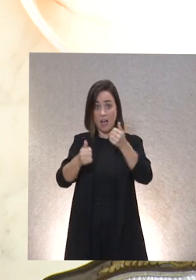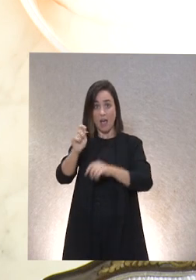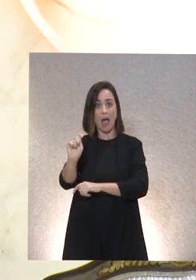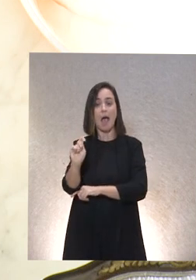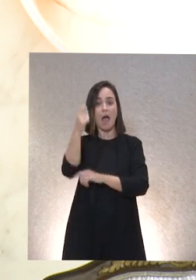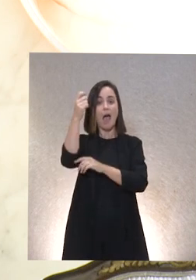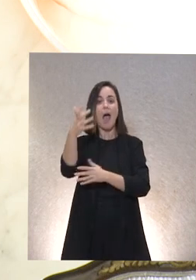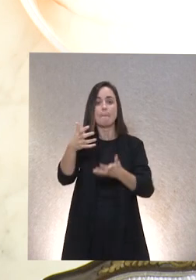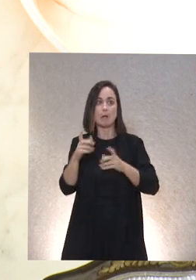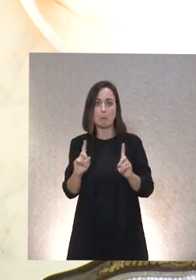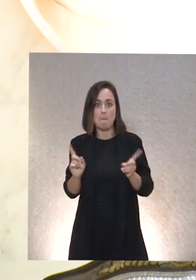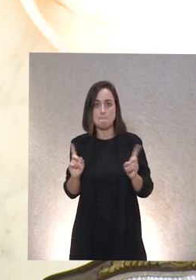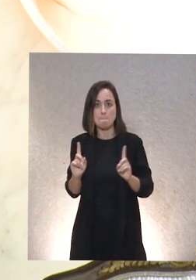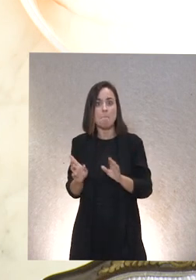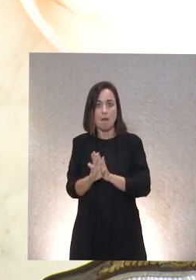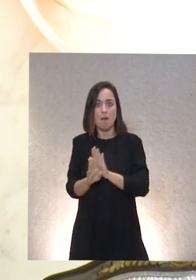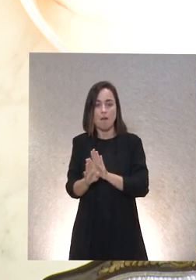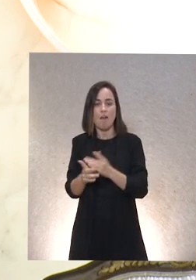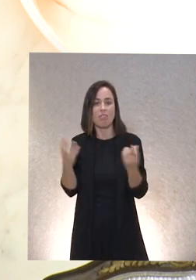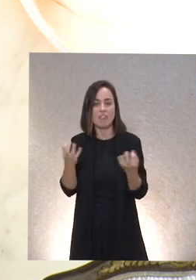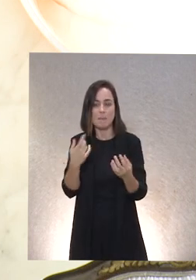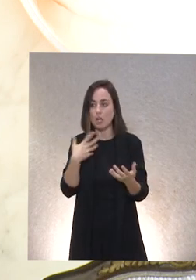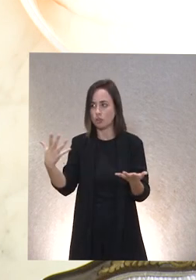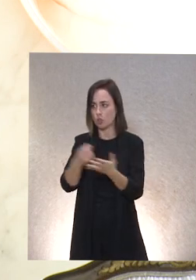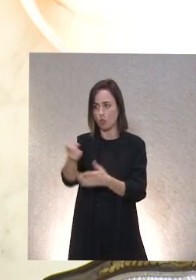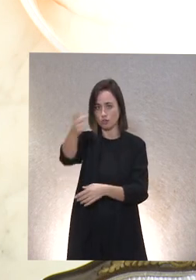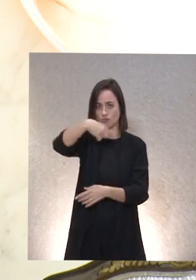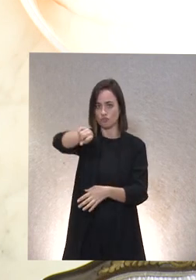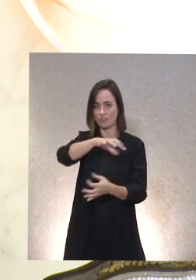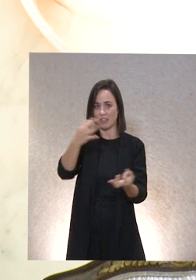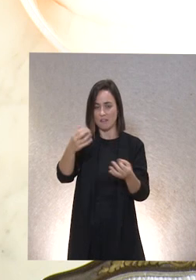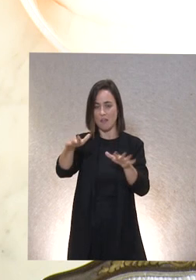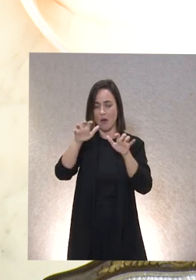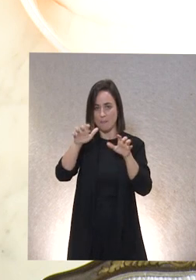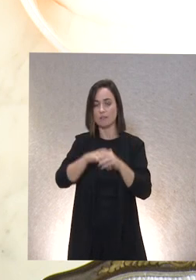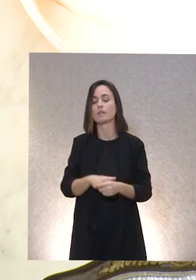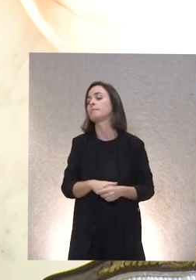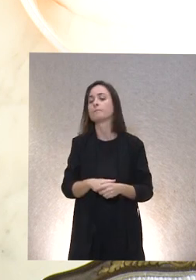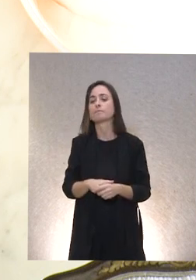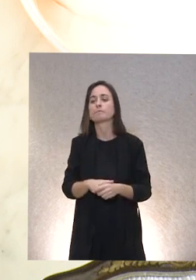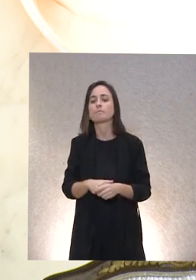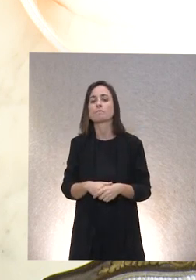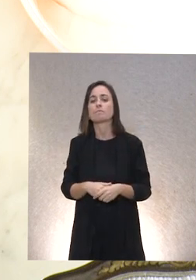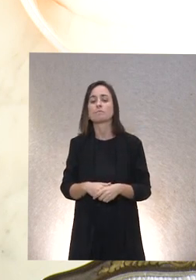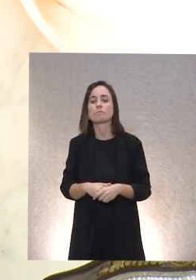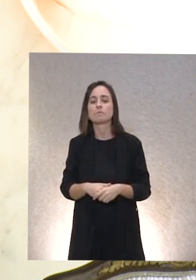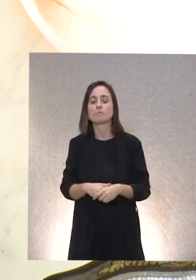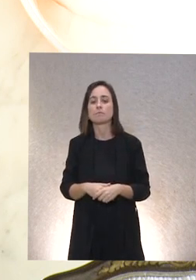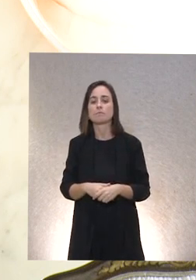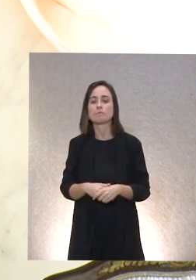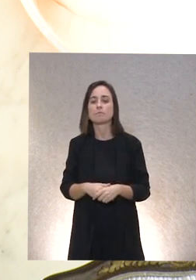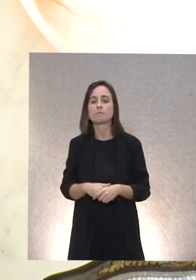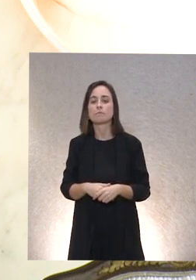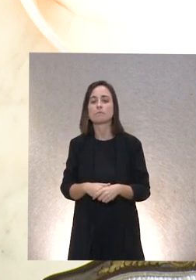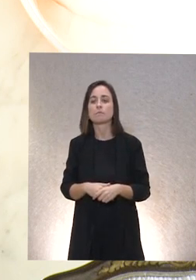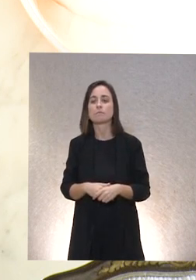pero creo que todos tenemos que aprender ya hablando ya lo que es plena inclusión como organización